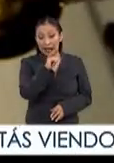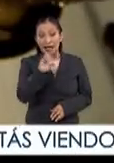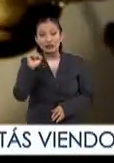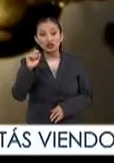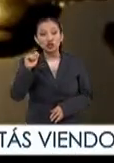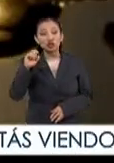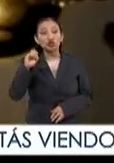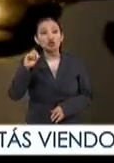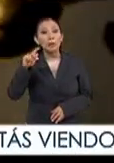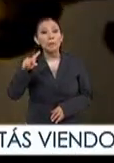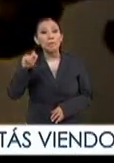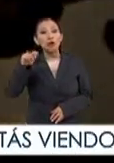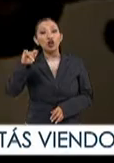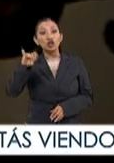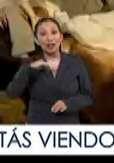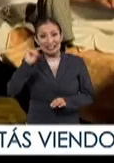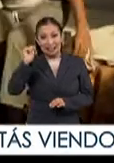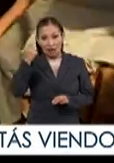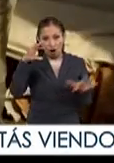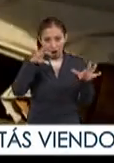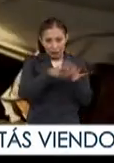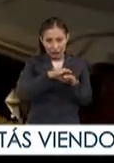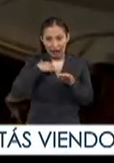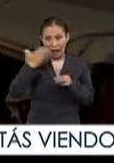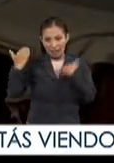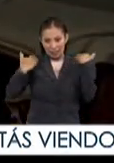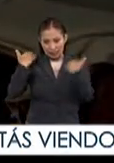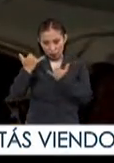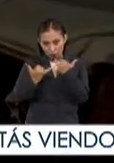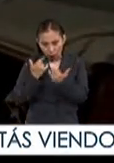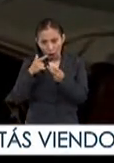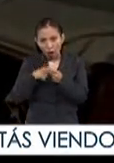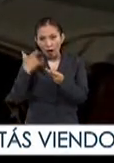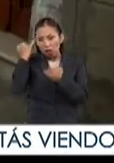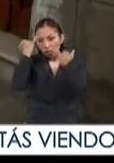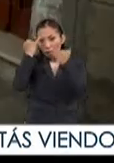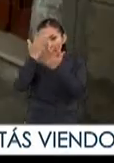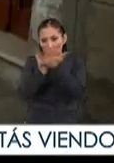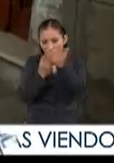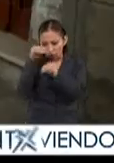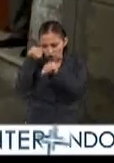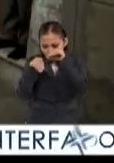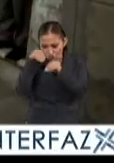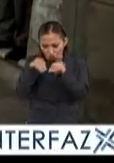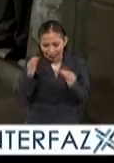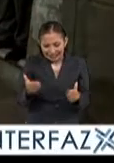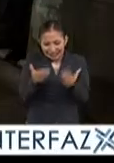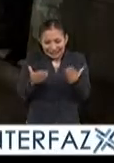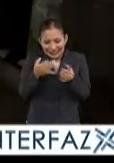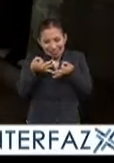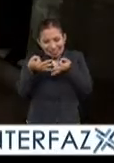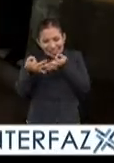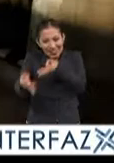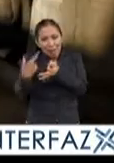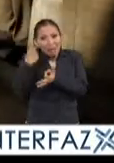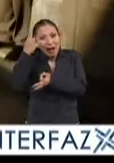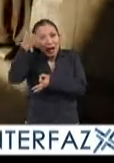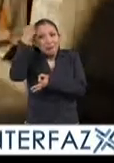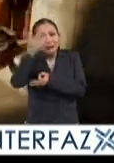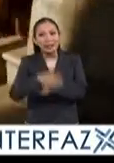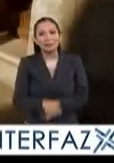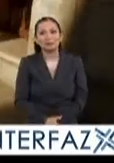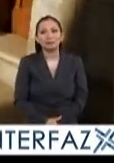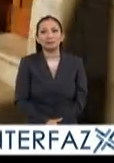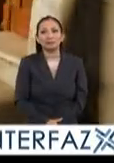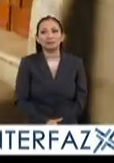es un puente entre la tecnología actividades lúdicas y de creación manual motivante y atractiva para el aprendizaje